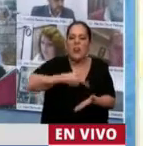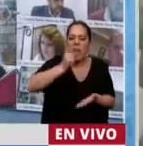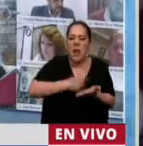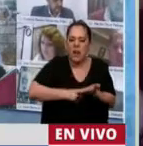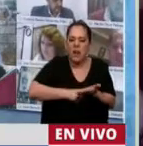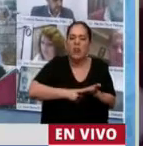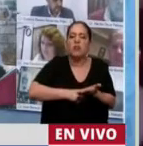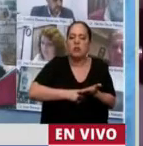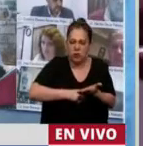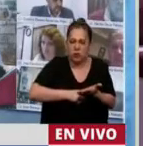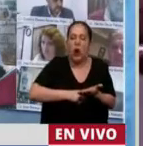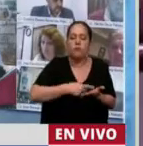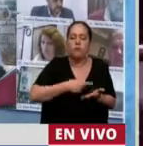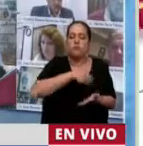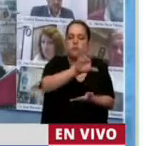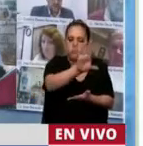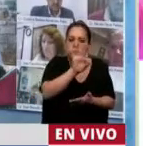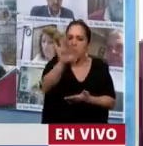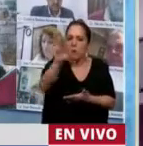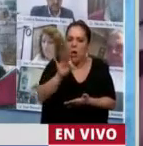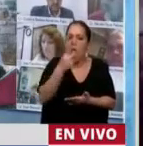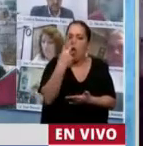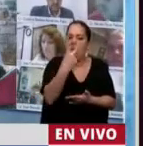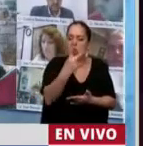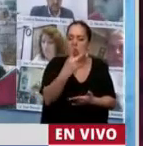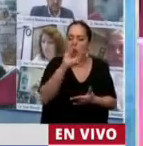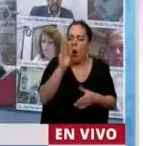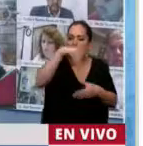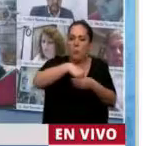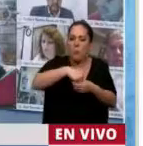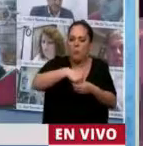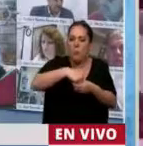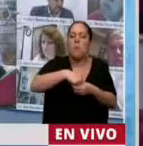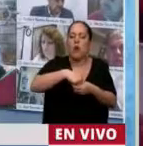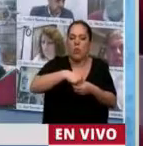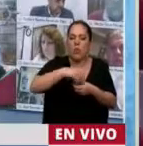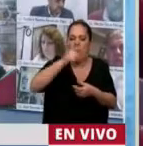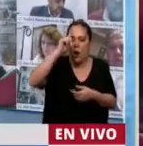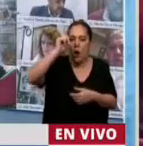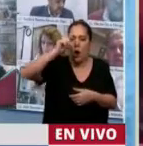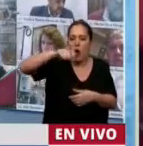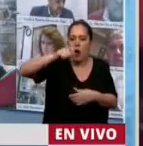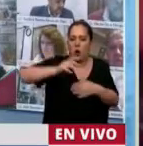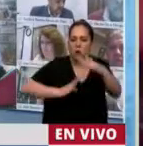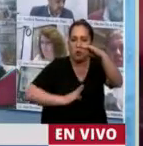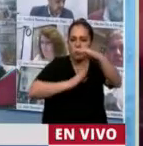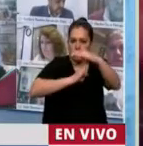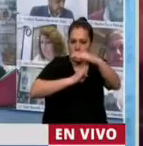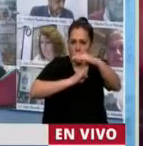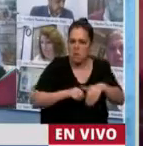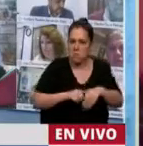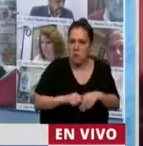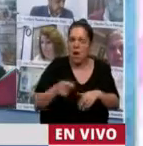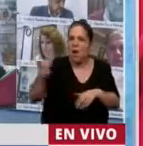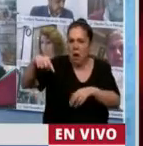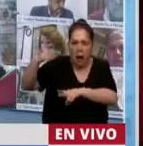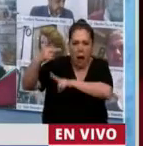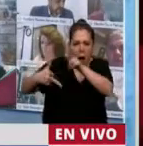% las contribuciones patronales entre julio y diciembre del 2020.